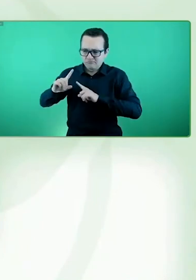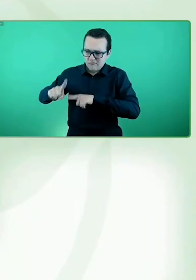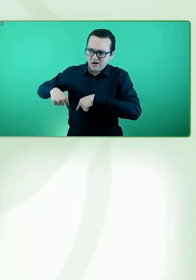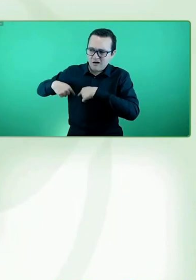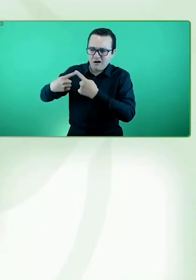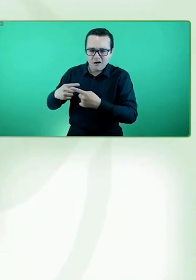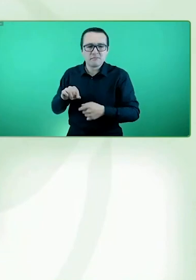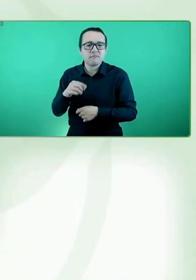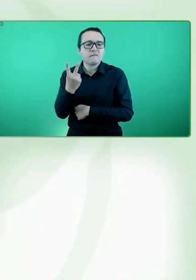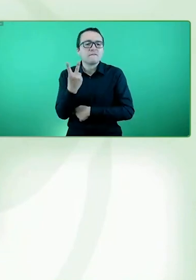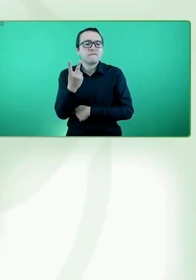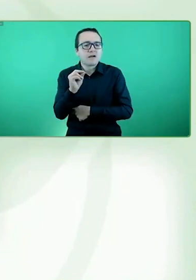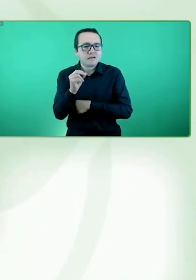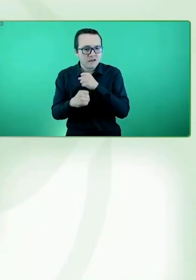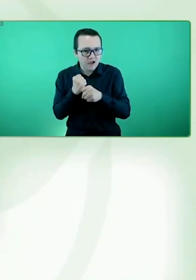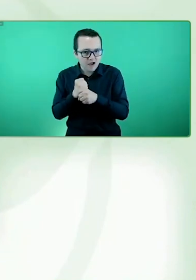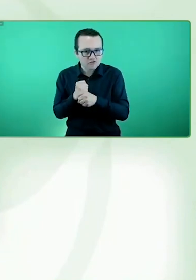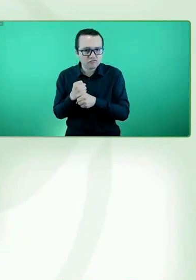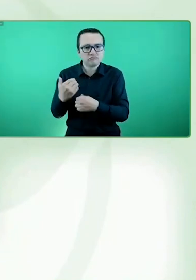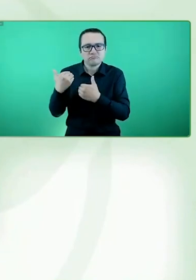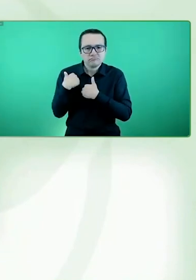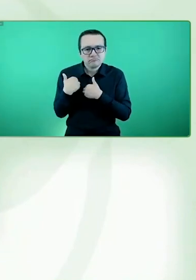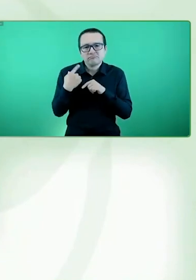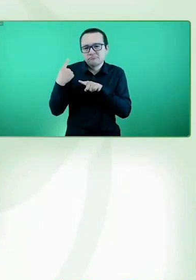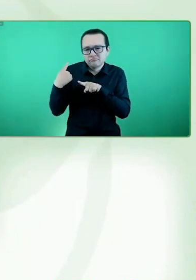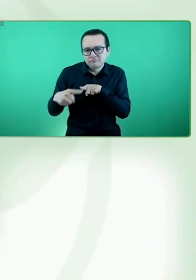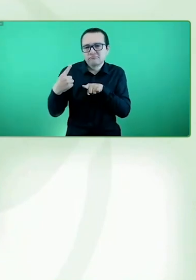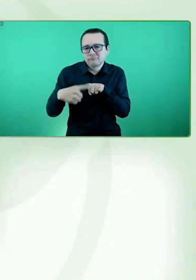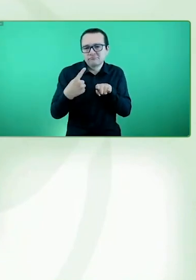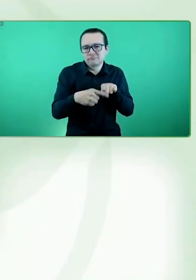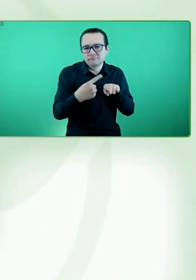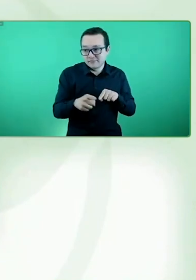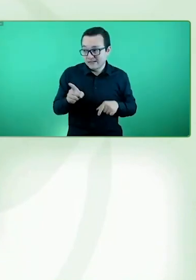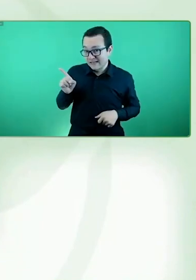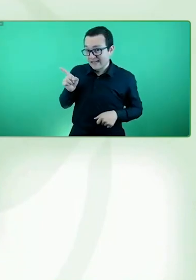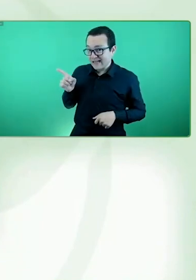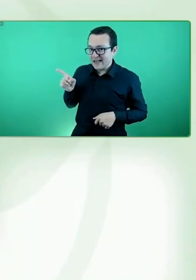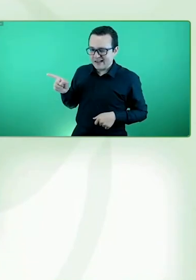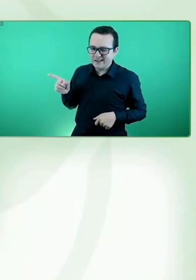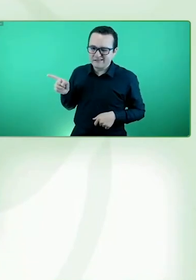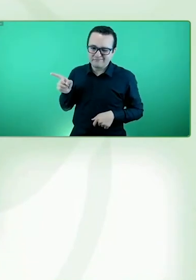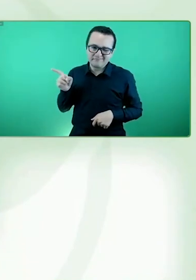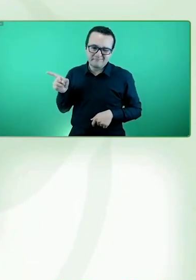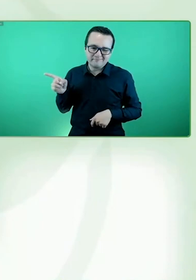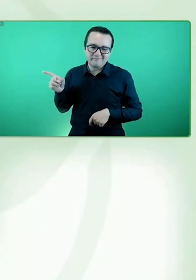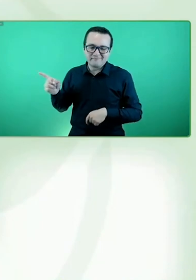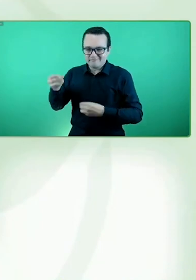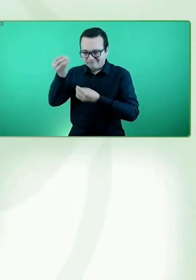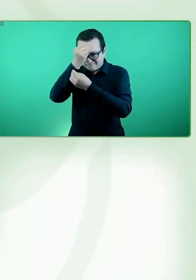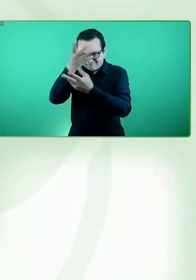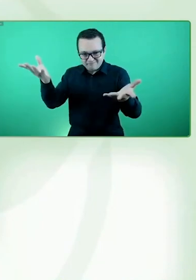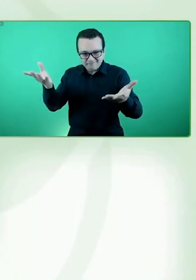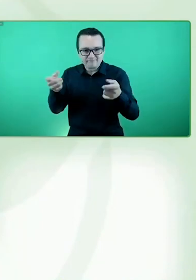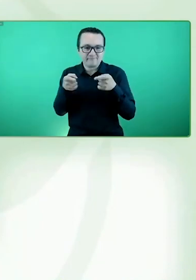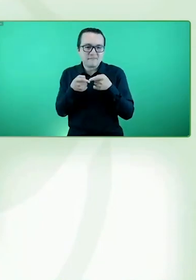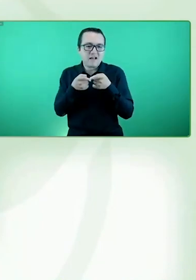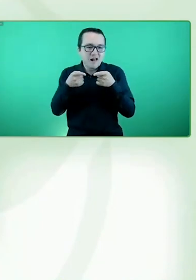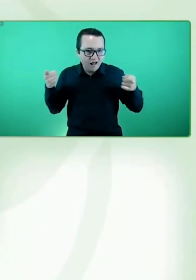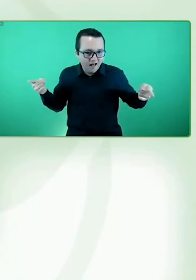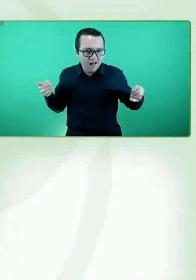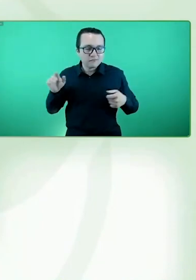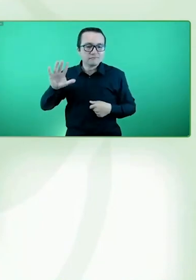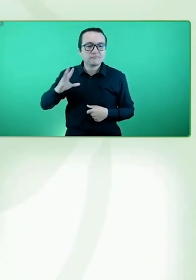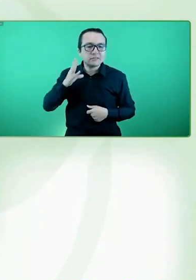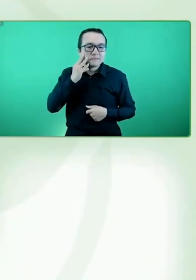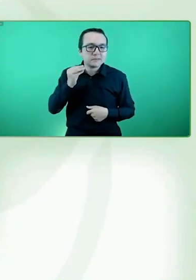responsabilidades, pero bueno, ella misma seguramente va a compartir también parte de su experiencia, que